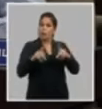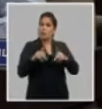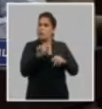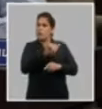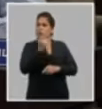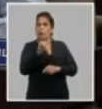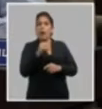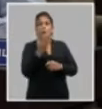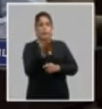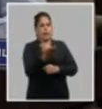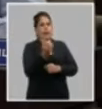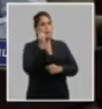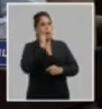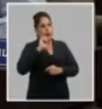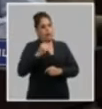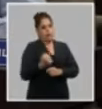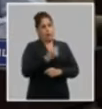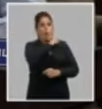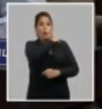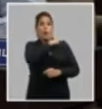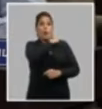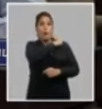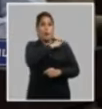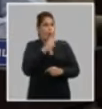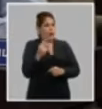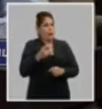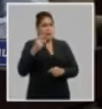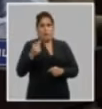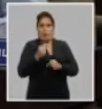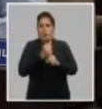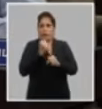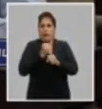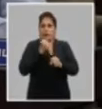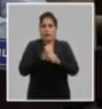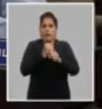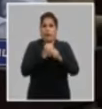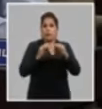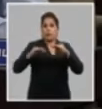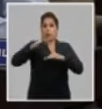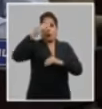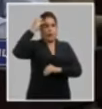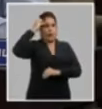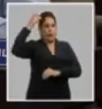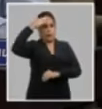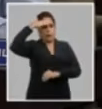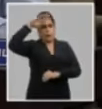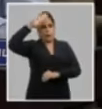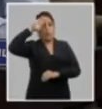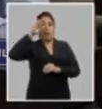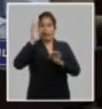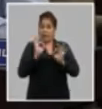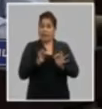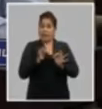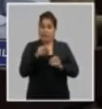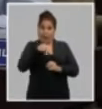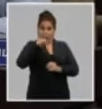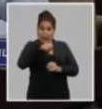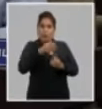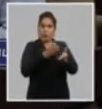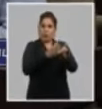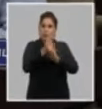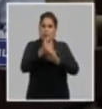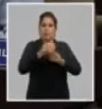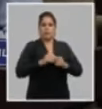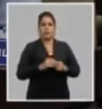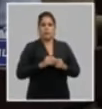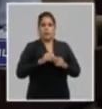nosotros tenemos que pedirle más los cuadros tienen que estar a un ritmo superior al ritmo que lleva el país y realmente en esas cuestiones hay que seguir